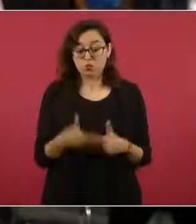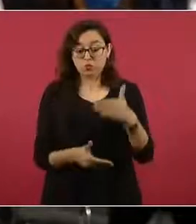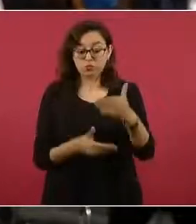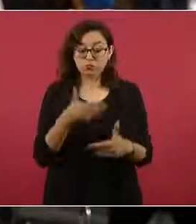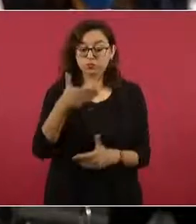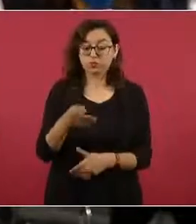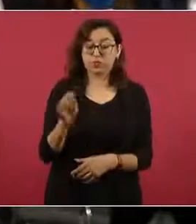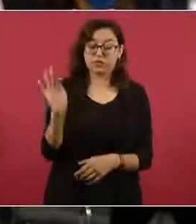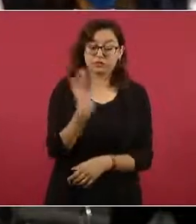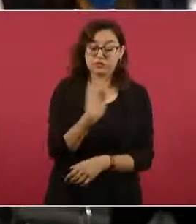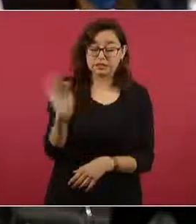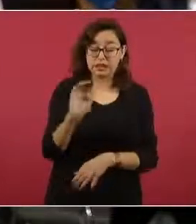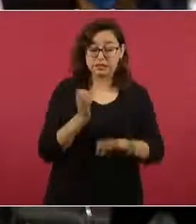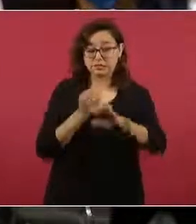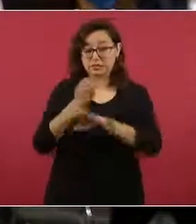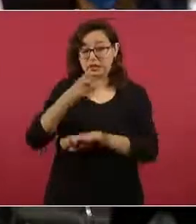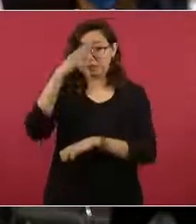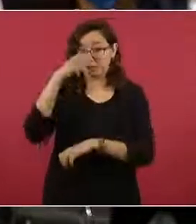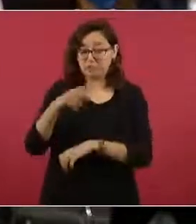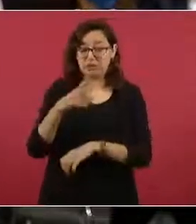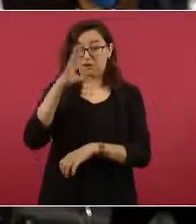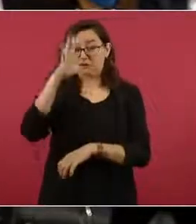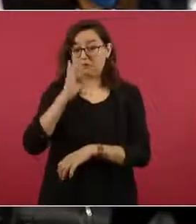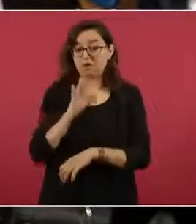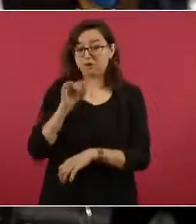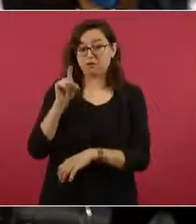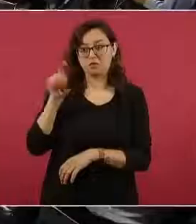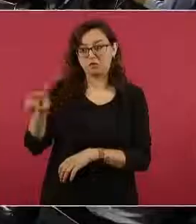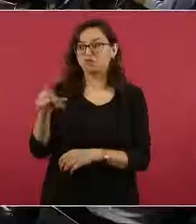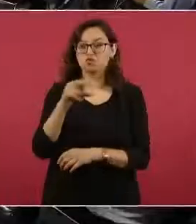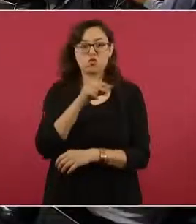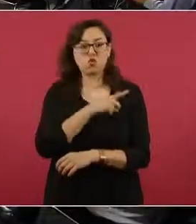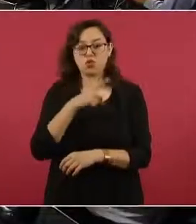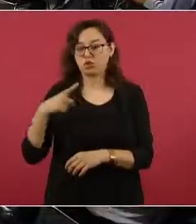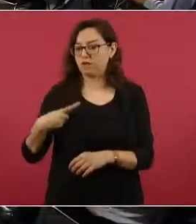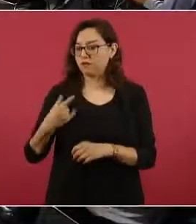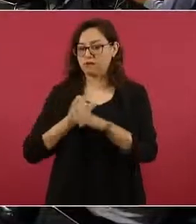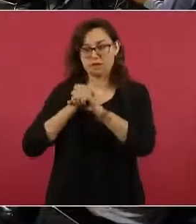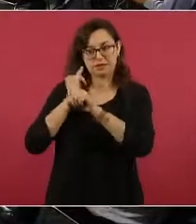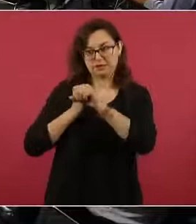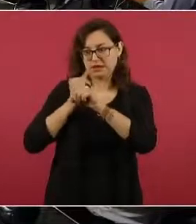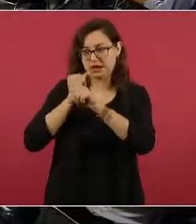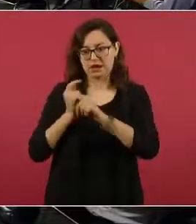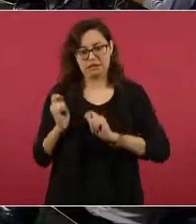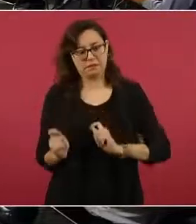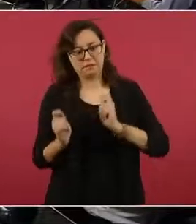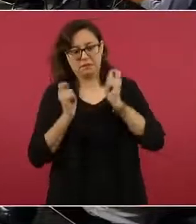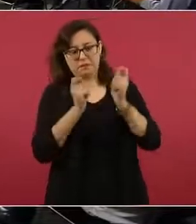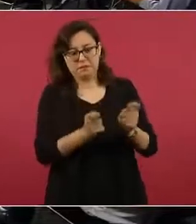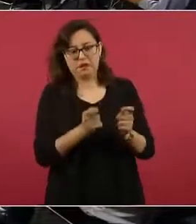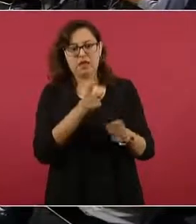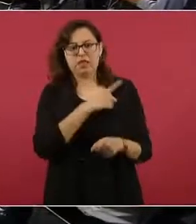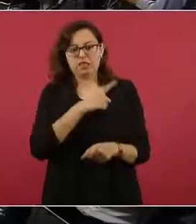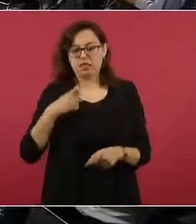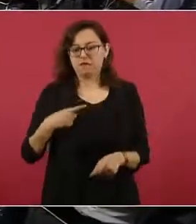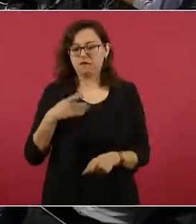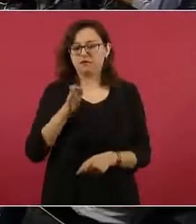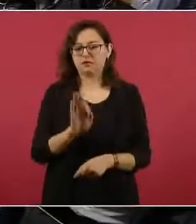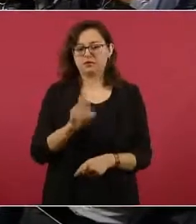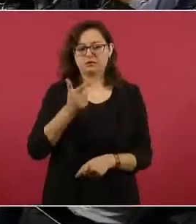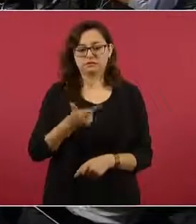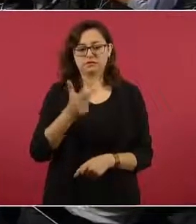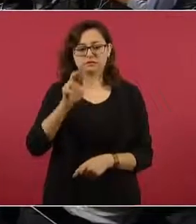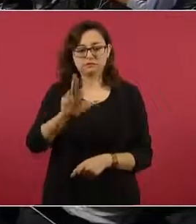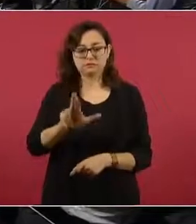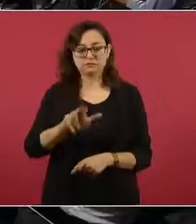del Estado de México por abrir esta carpeta, cuando en realidad no era su competencia, tendría que haberlo turnado a la Fiscalía General de